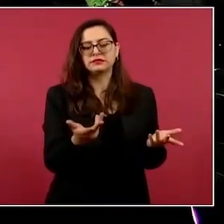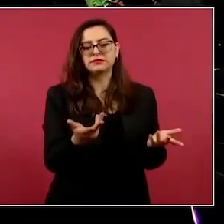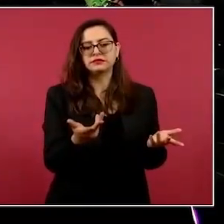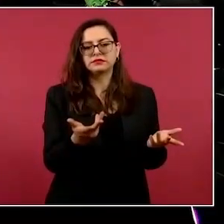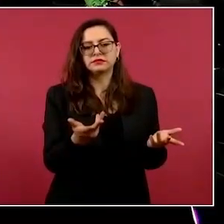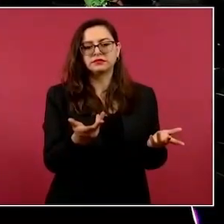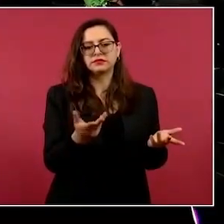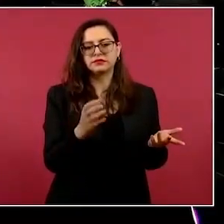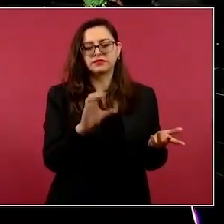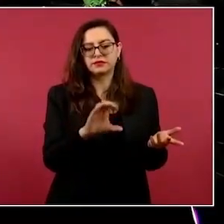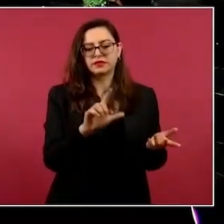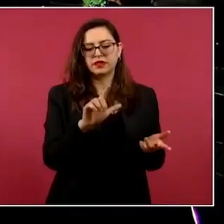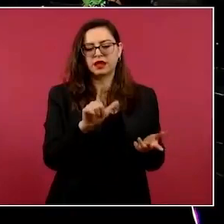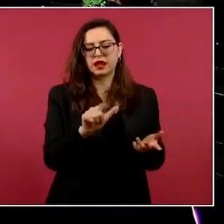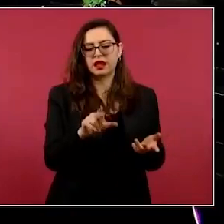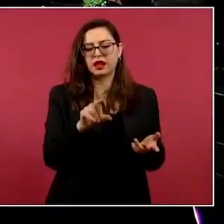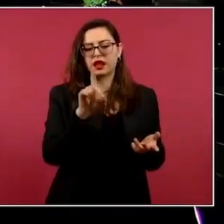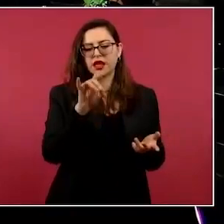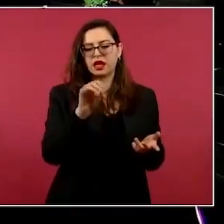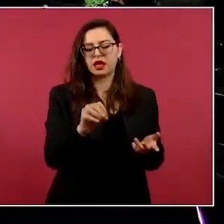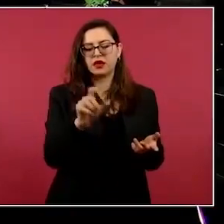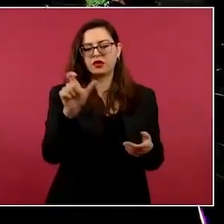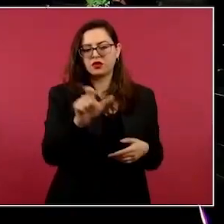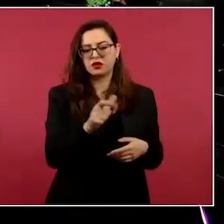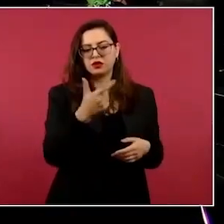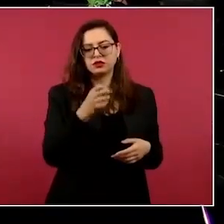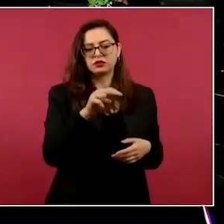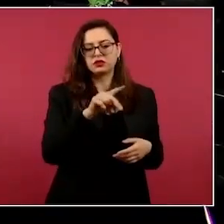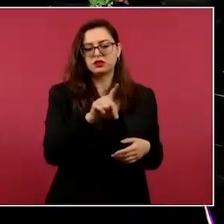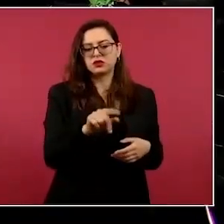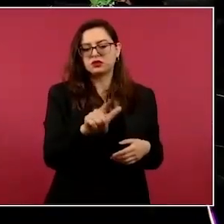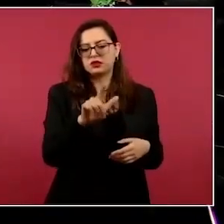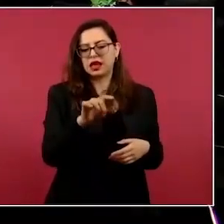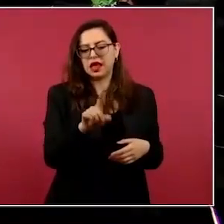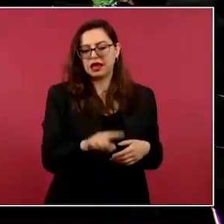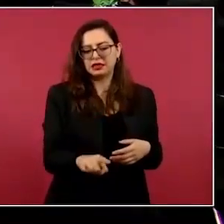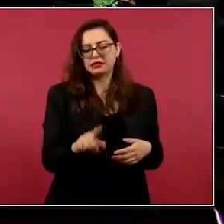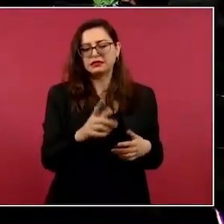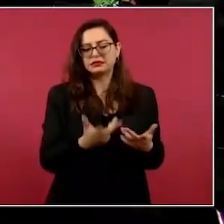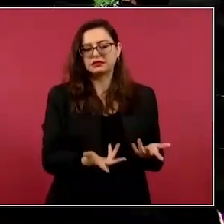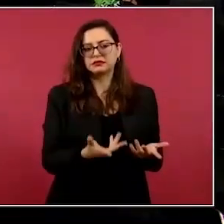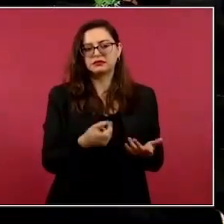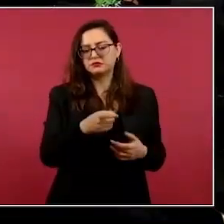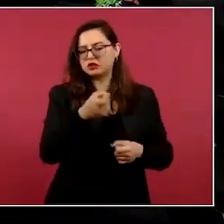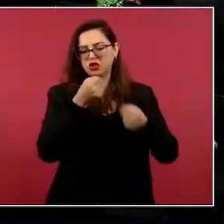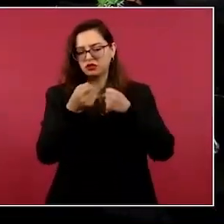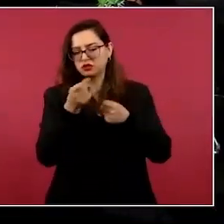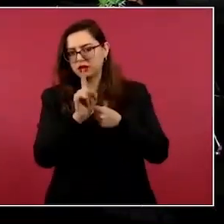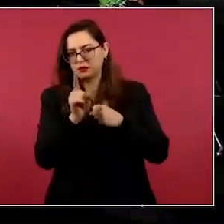y Claudio X. González, aunque no es periodista, pero es empresario,